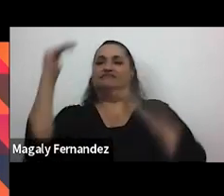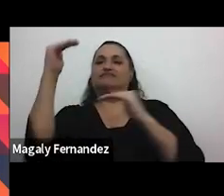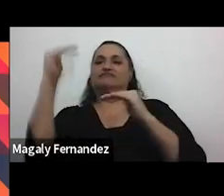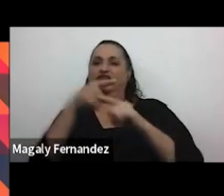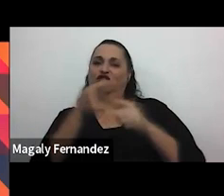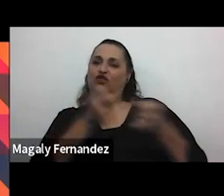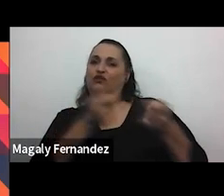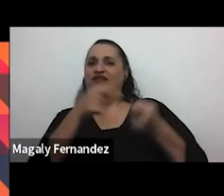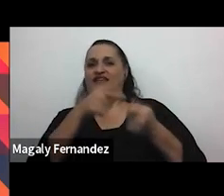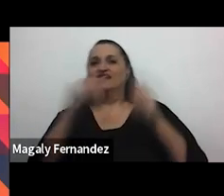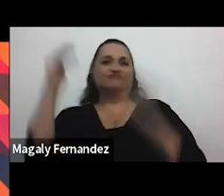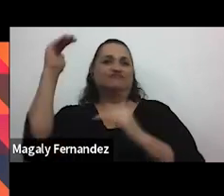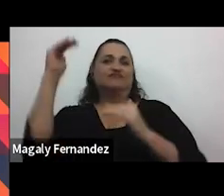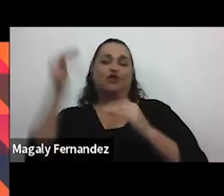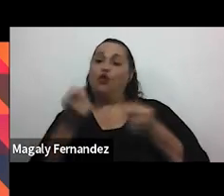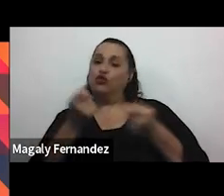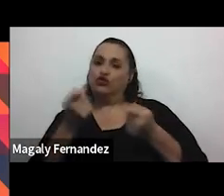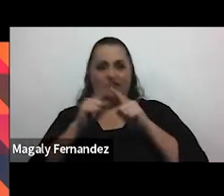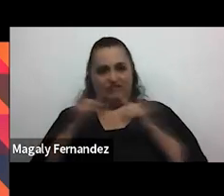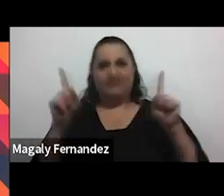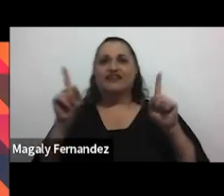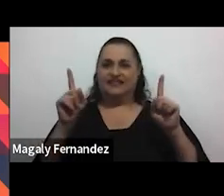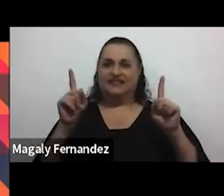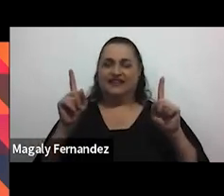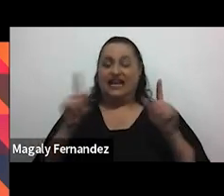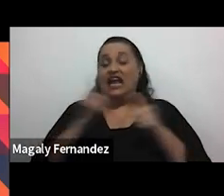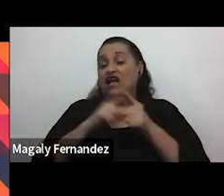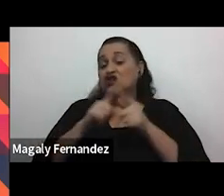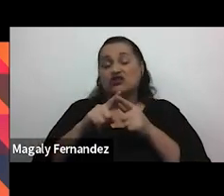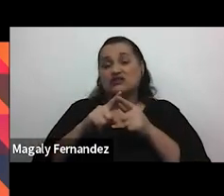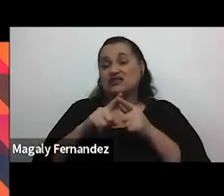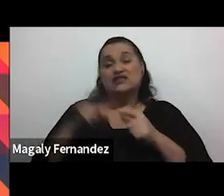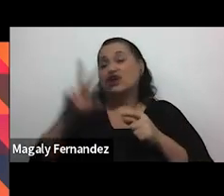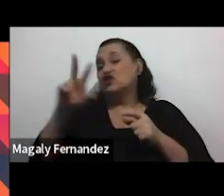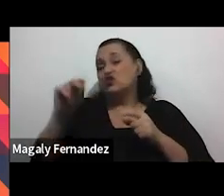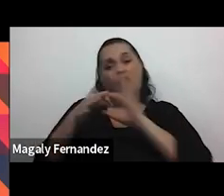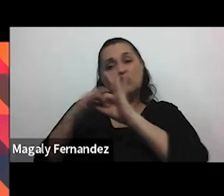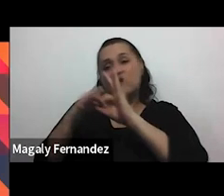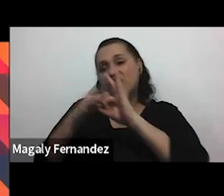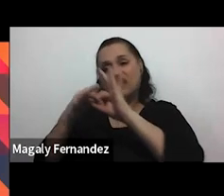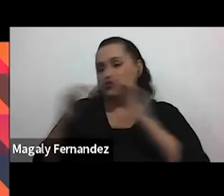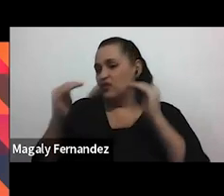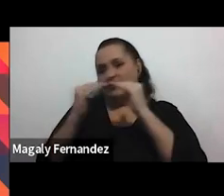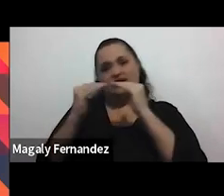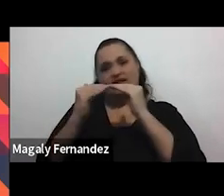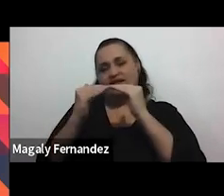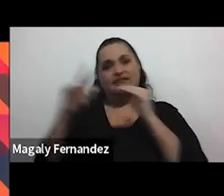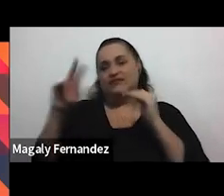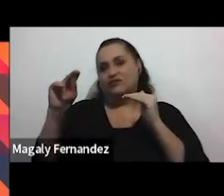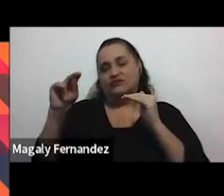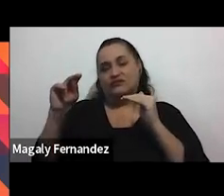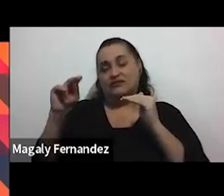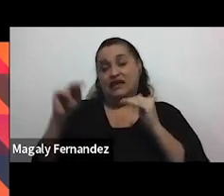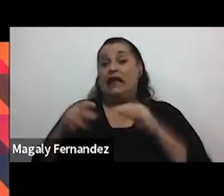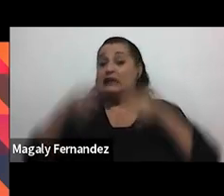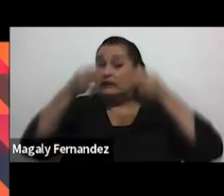y un poder y un control diferente entonces no hay necesariamente una relación equitativa ahora si la